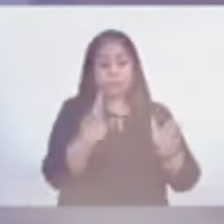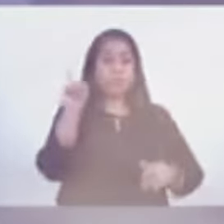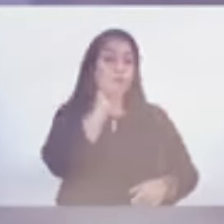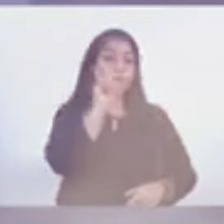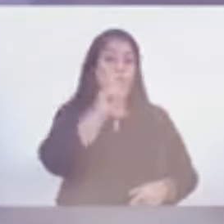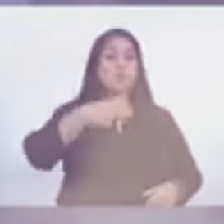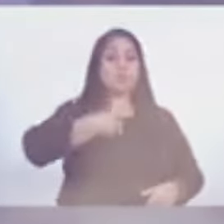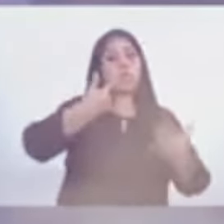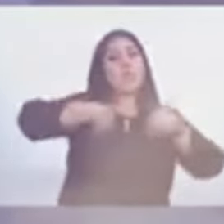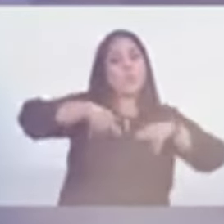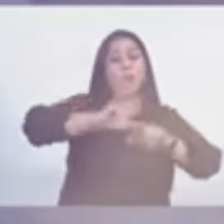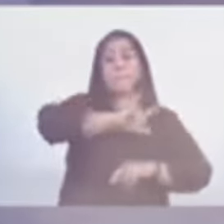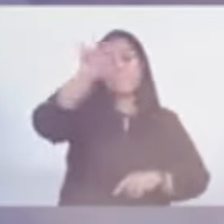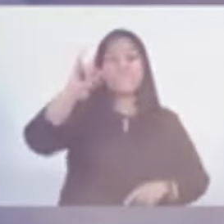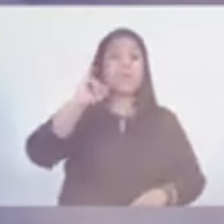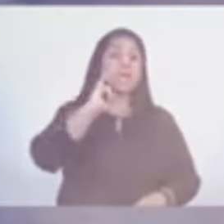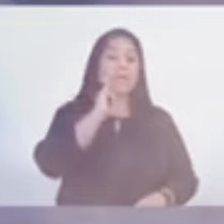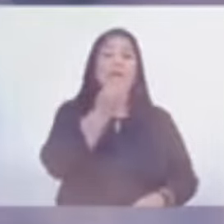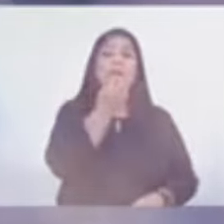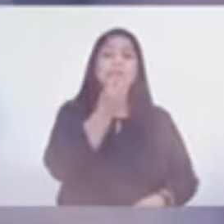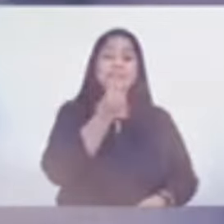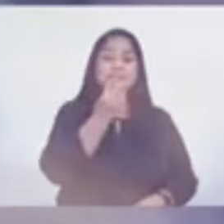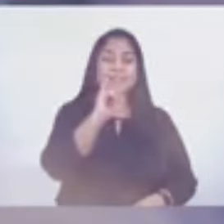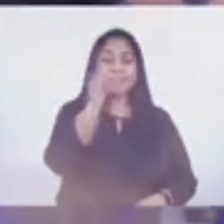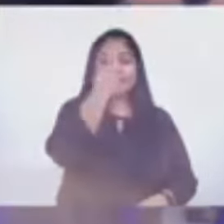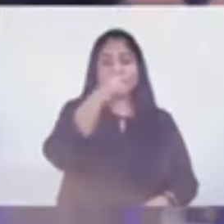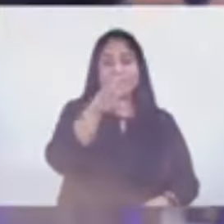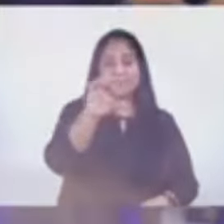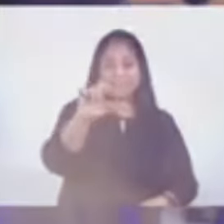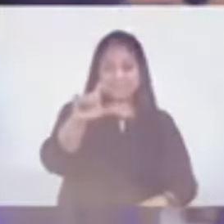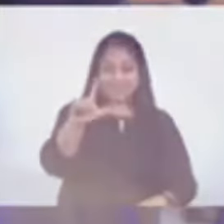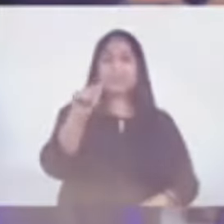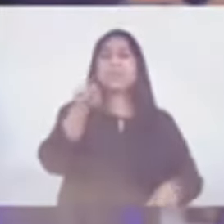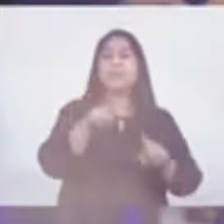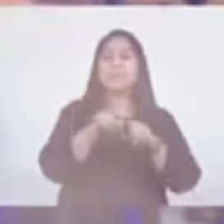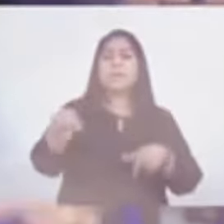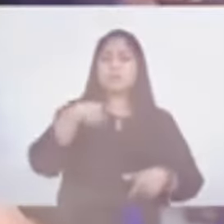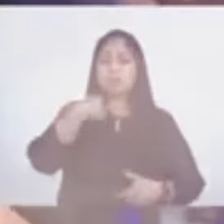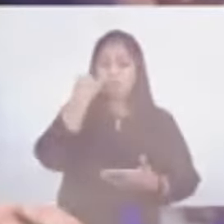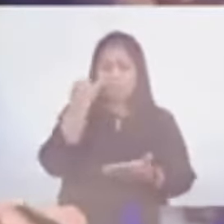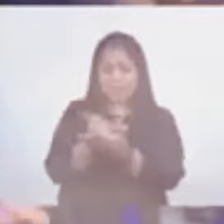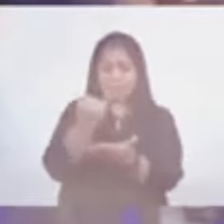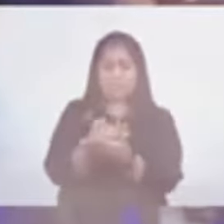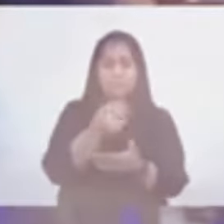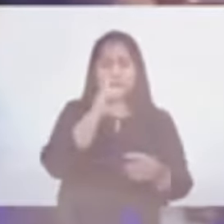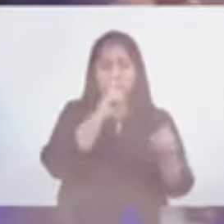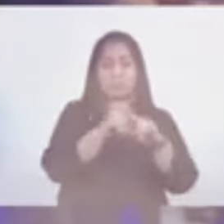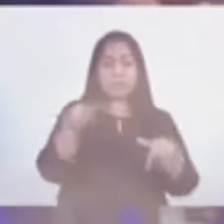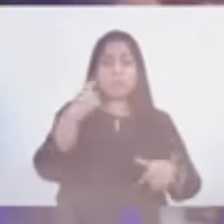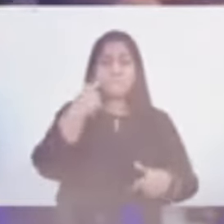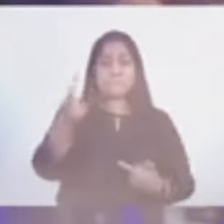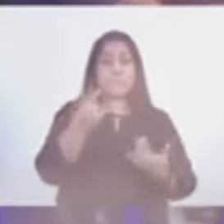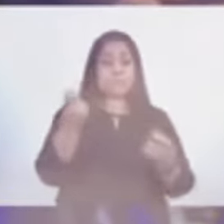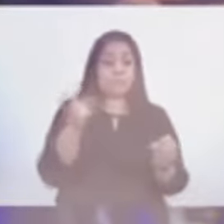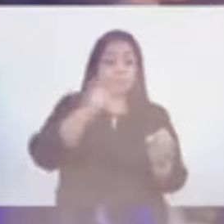fui a estudiar a Israel, este, y iba a inscribirme en la facultad de